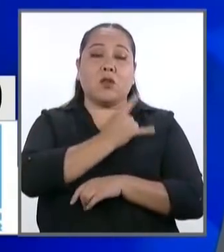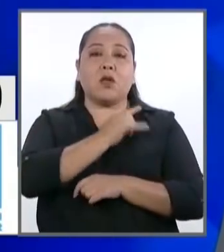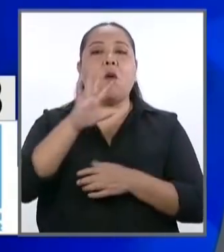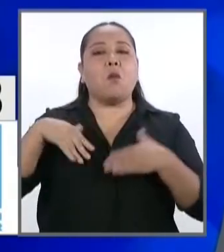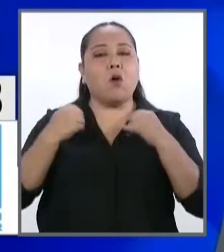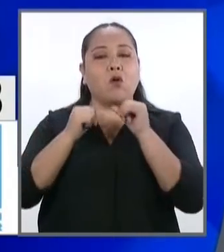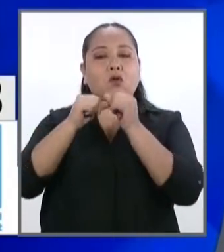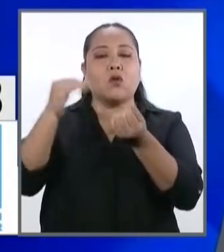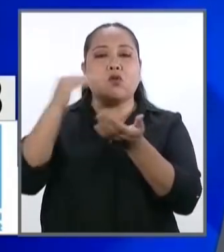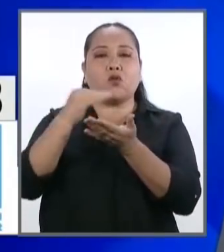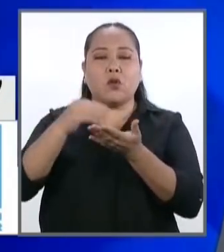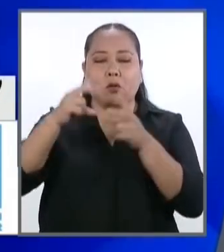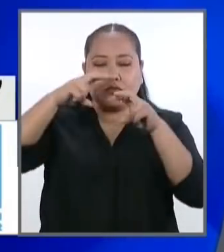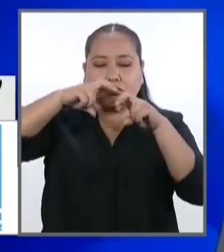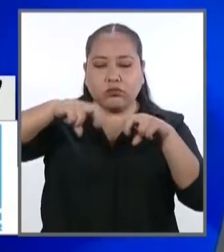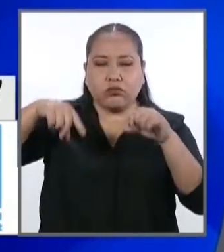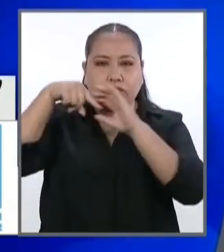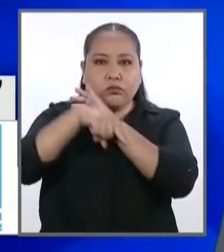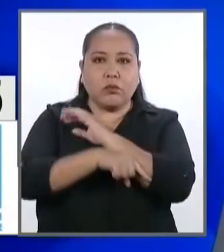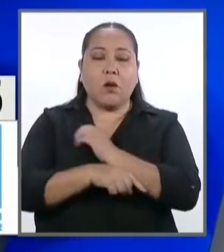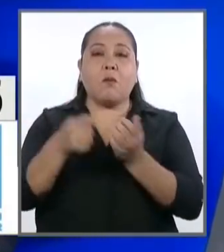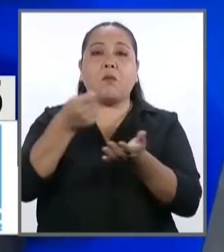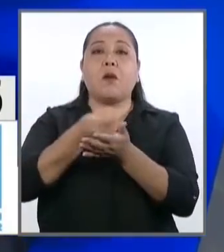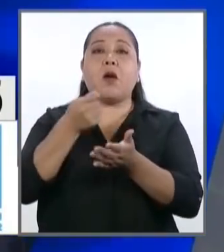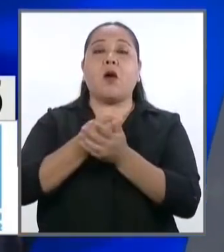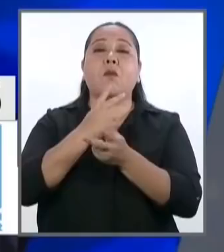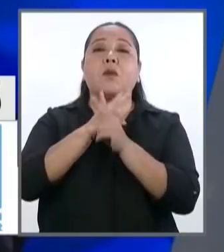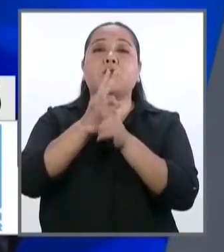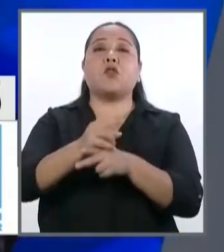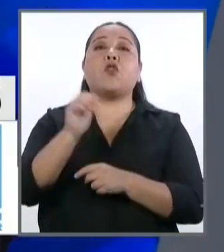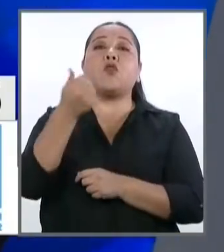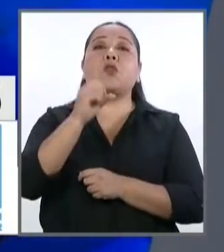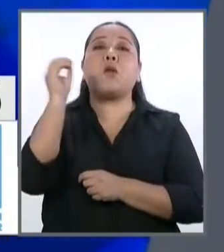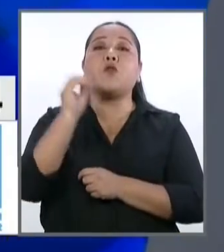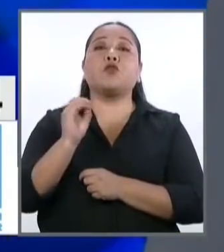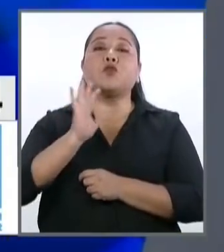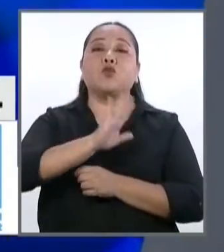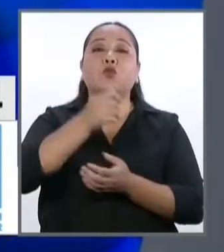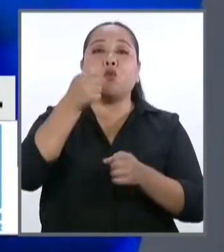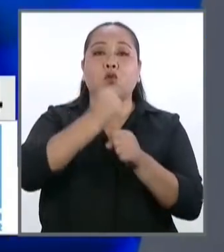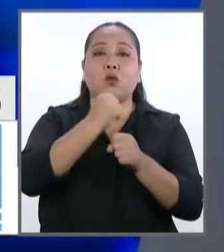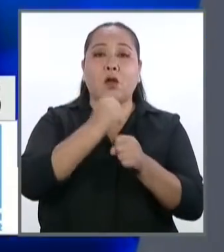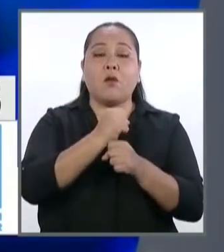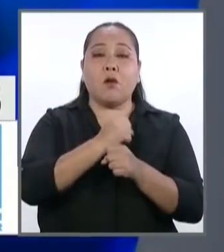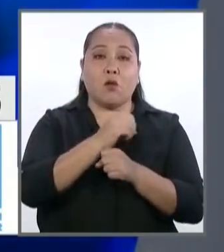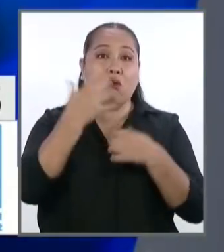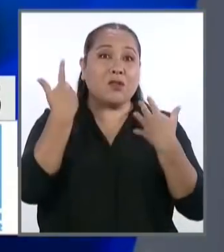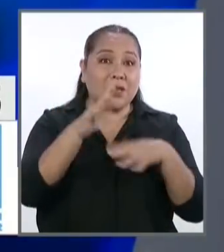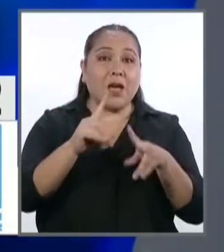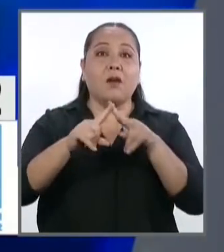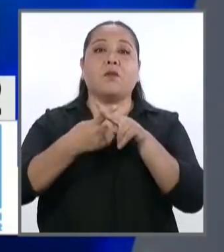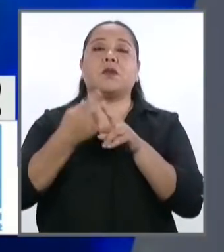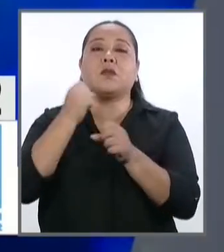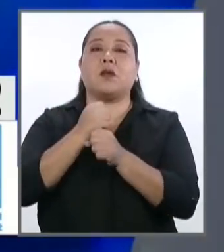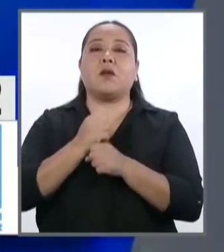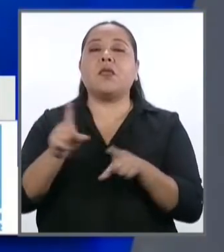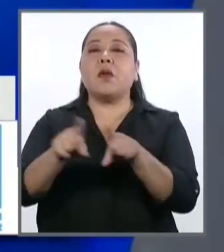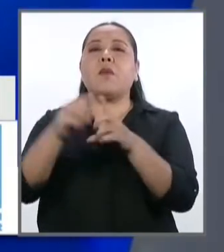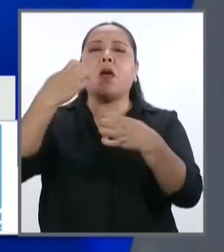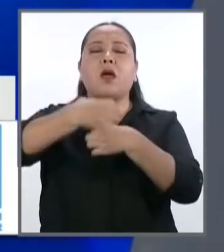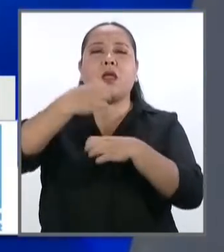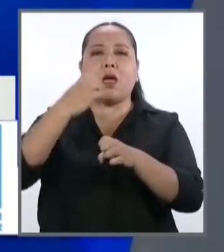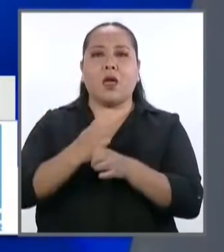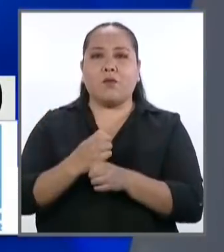estudiar maestrías, pagando los créditos con el 10% de su sueldo, cuando empiecen a trabajar. También crearemos programas de